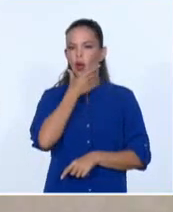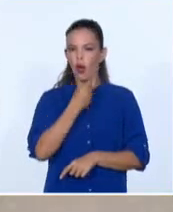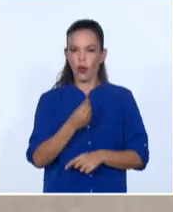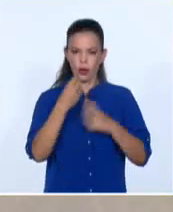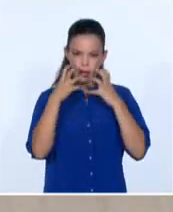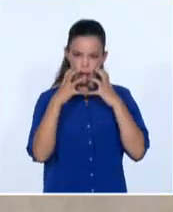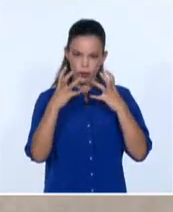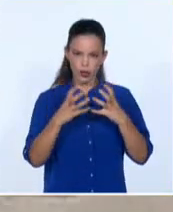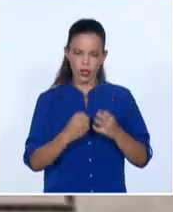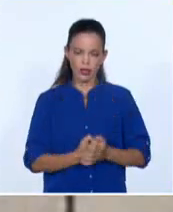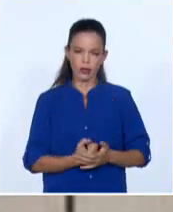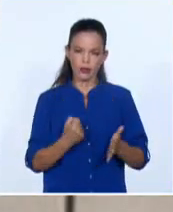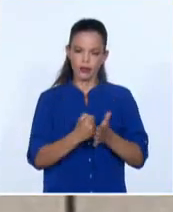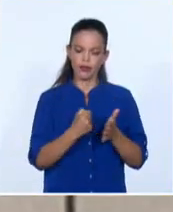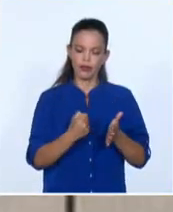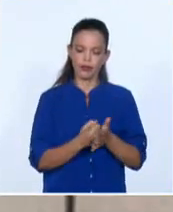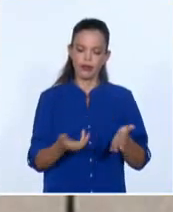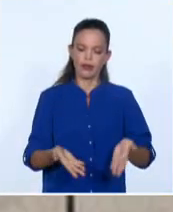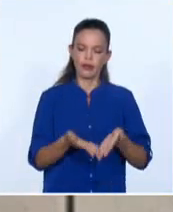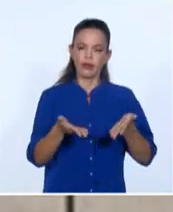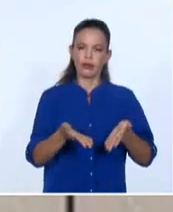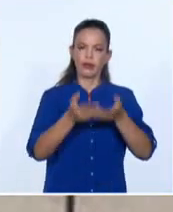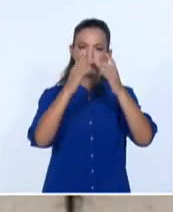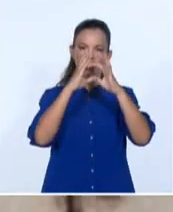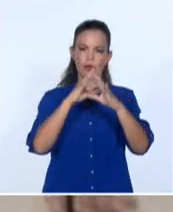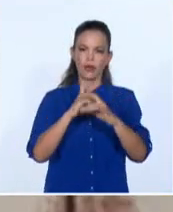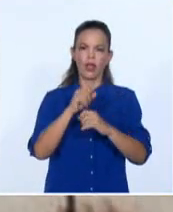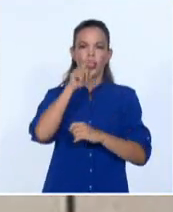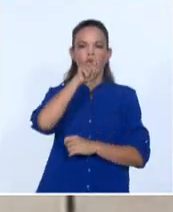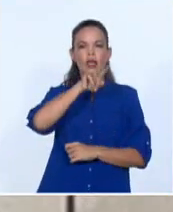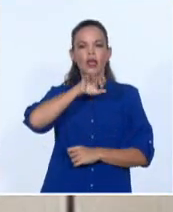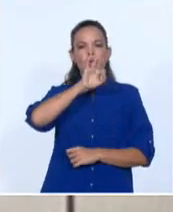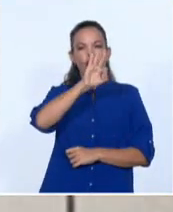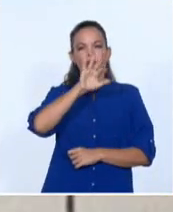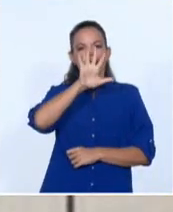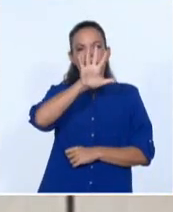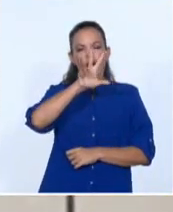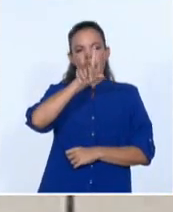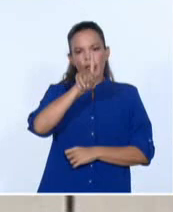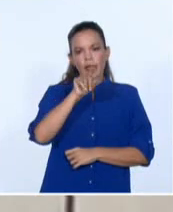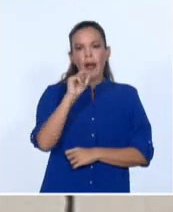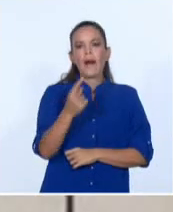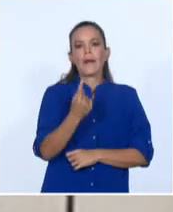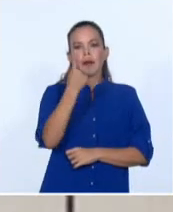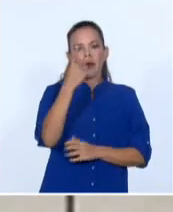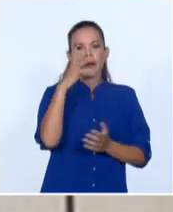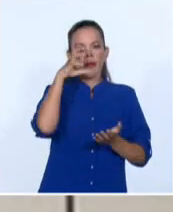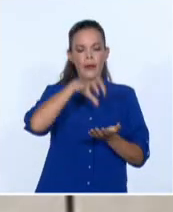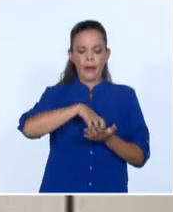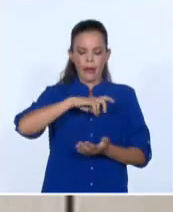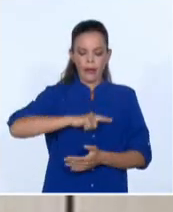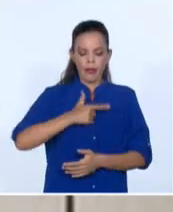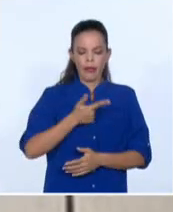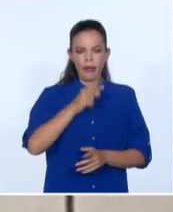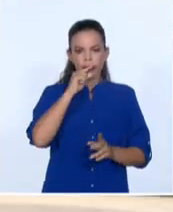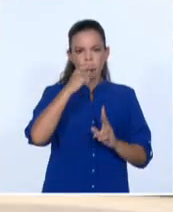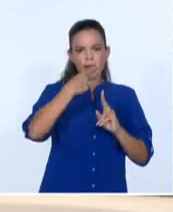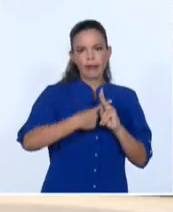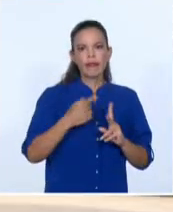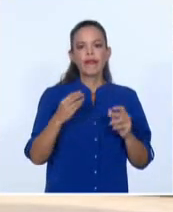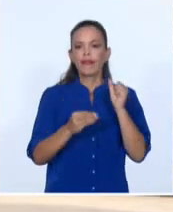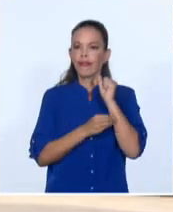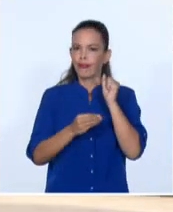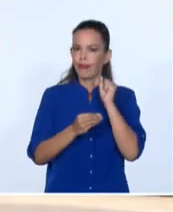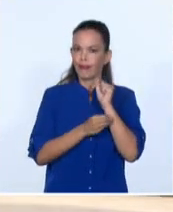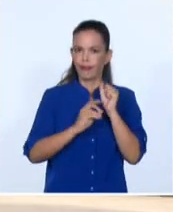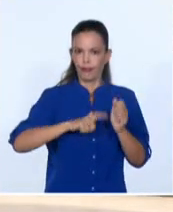reanimó la sociedad La Fila Armónica en 1851, primer gran centro cultural de Bayamo, donde se fortalecía la cubanía